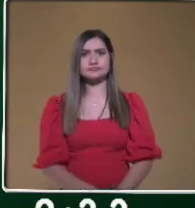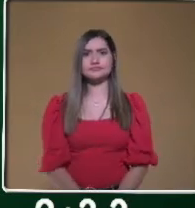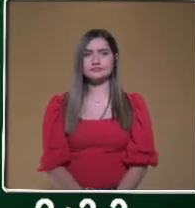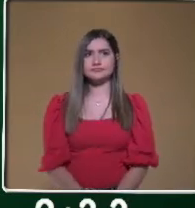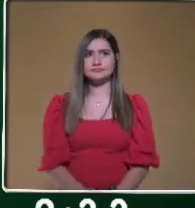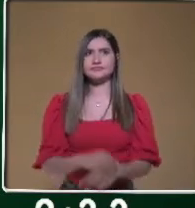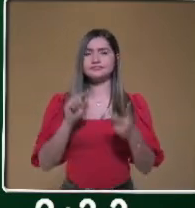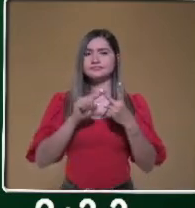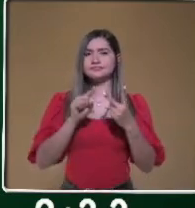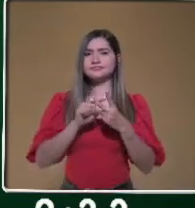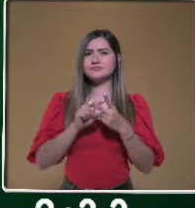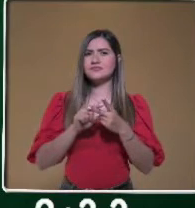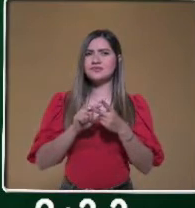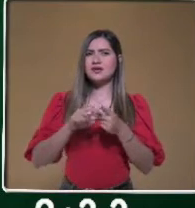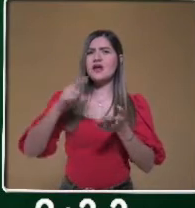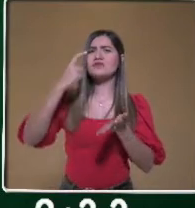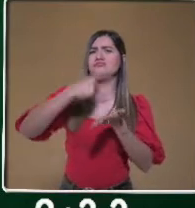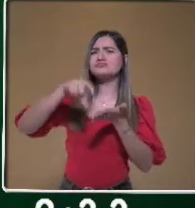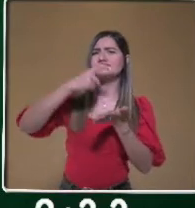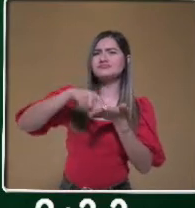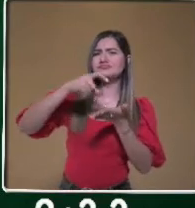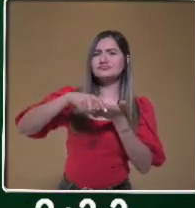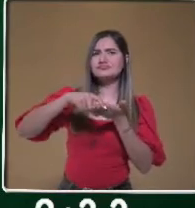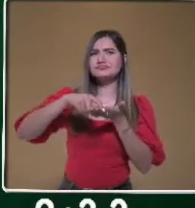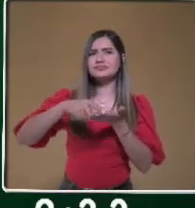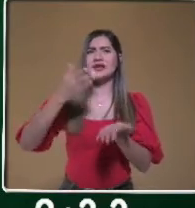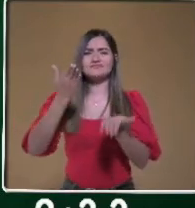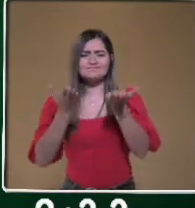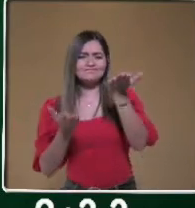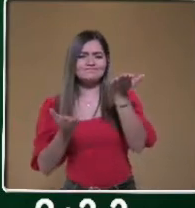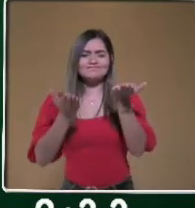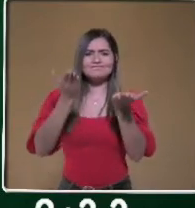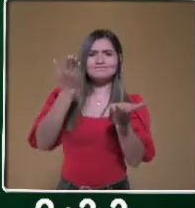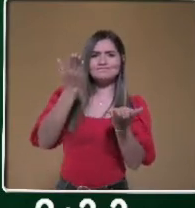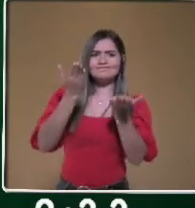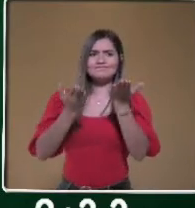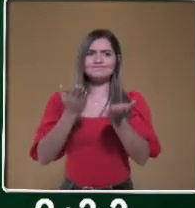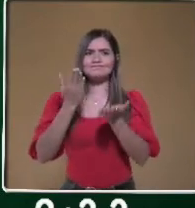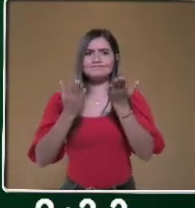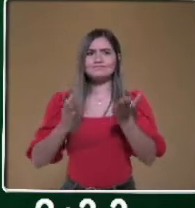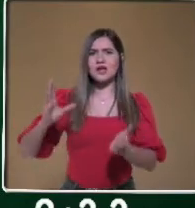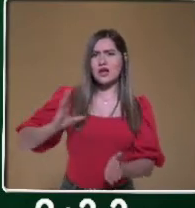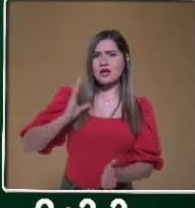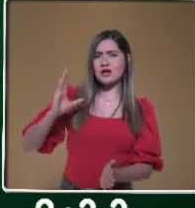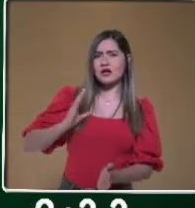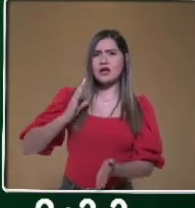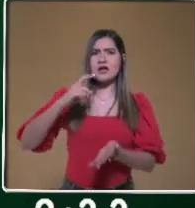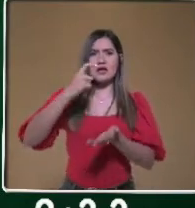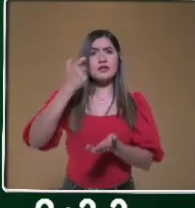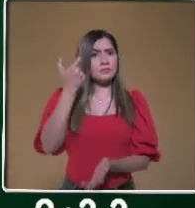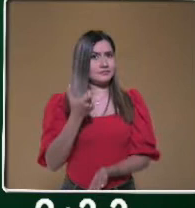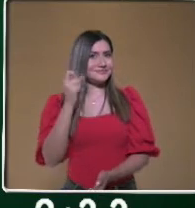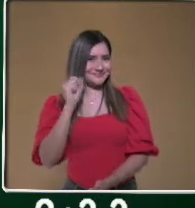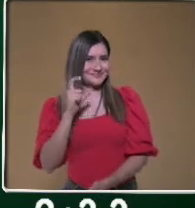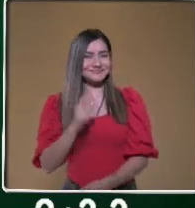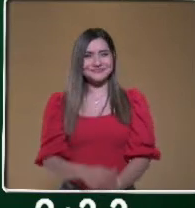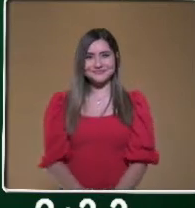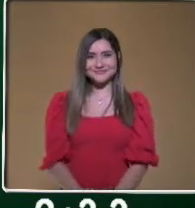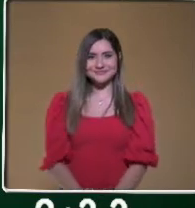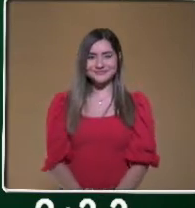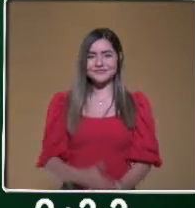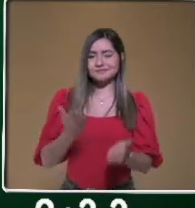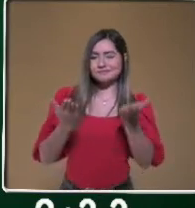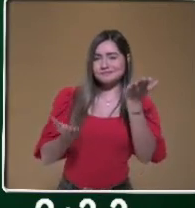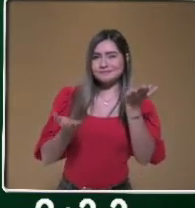comprar calidad y precio, maestra? Hay que comparar la calidad y el precio. ¿Qué tan